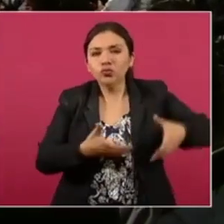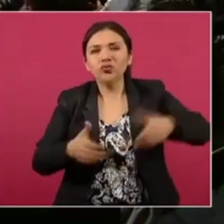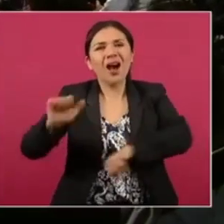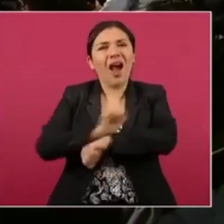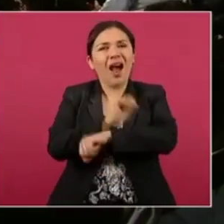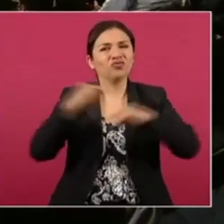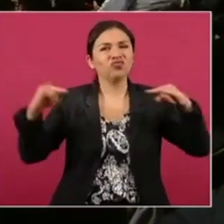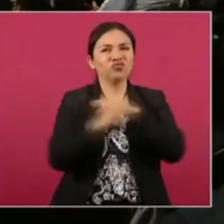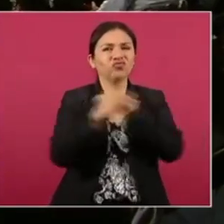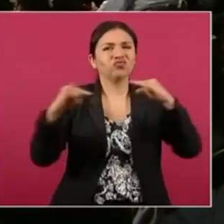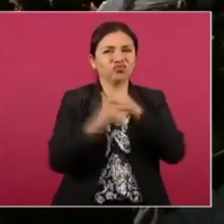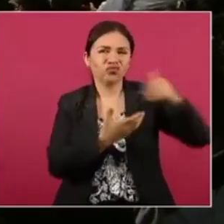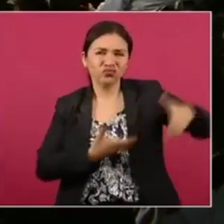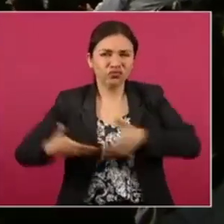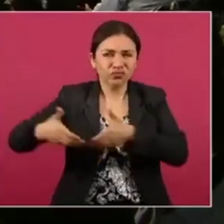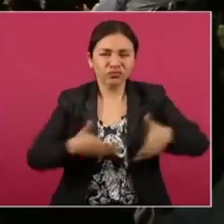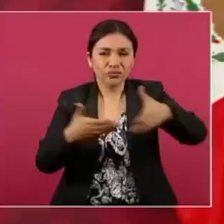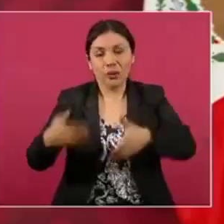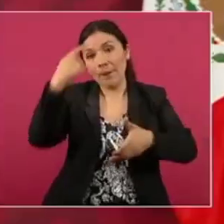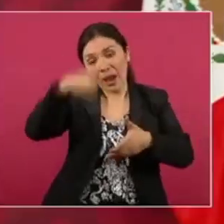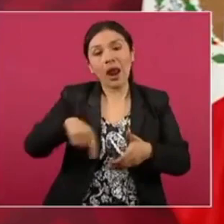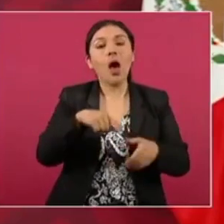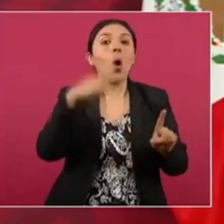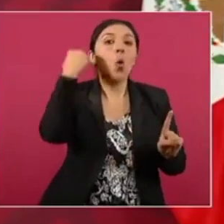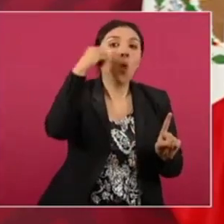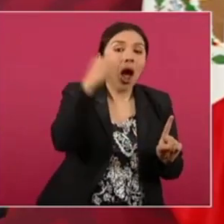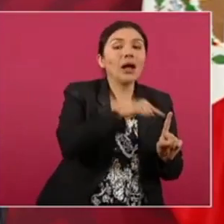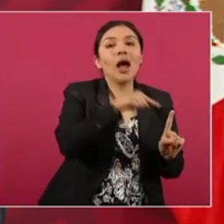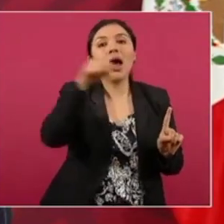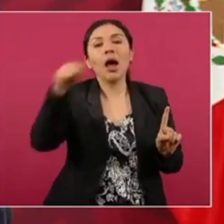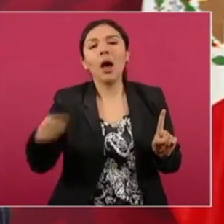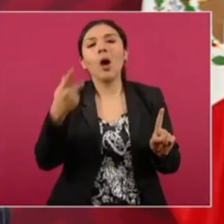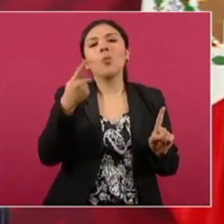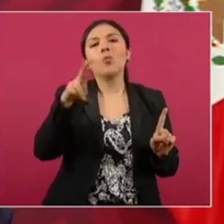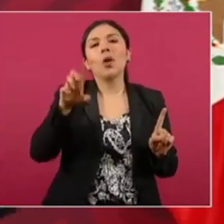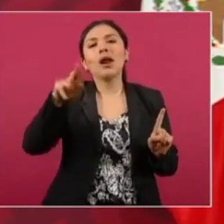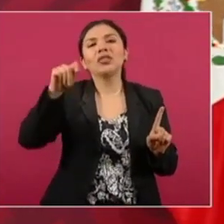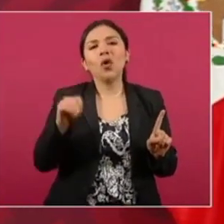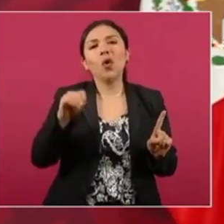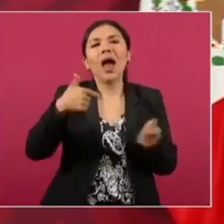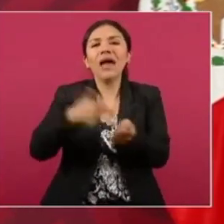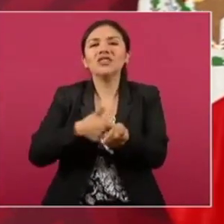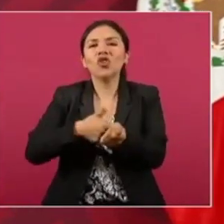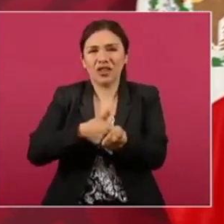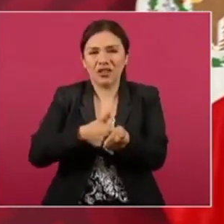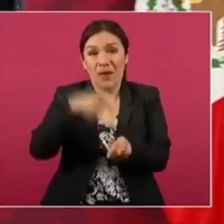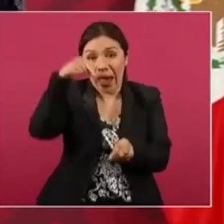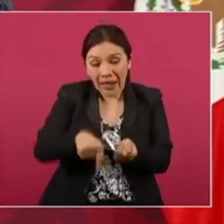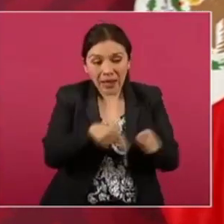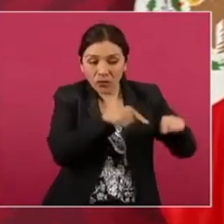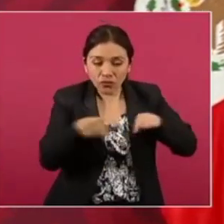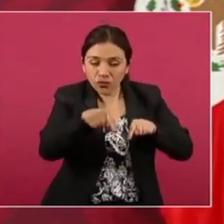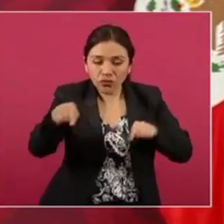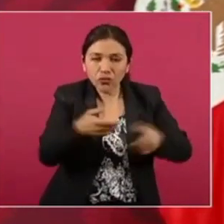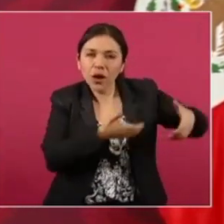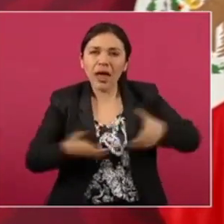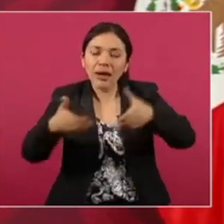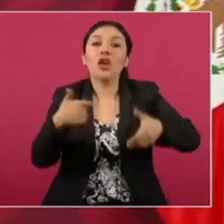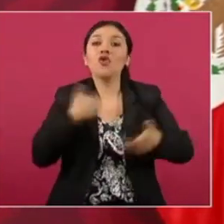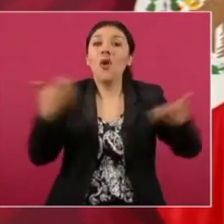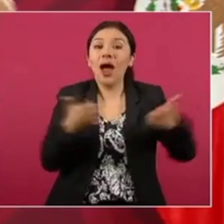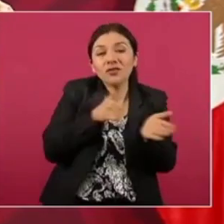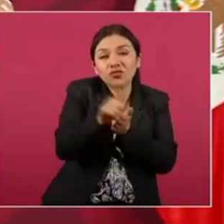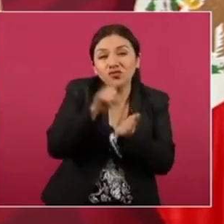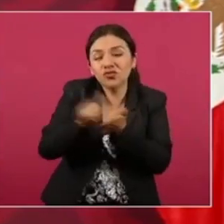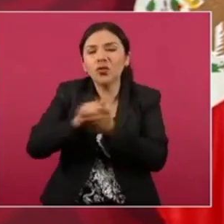carretera de Oaxaca a Puerto Escondido, una carretera que estamos construyendo, que la habían dejado tirada